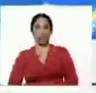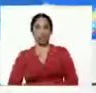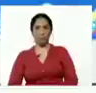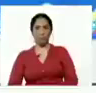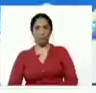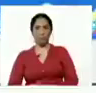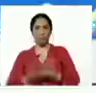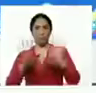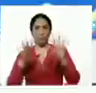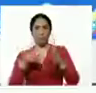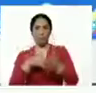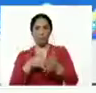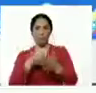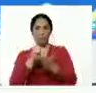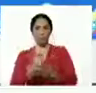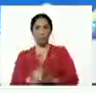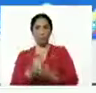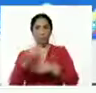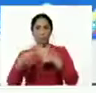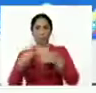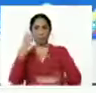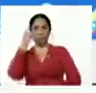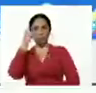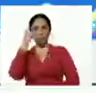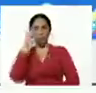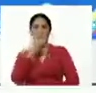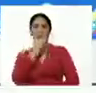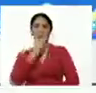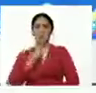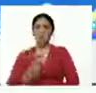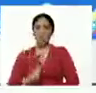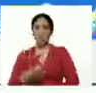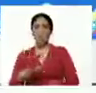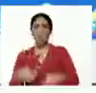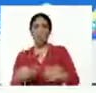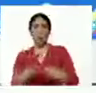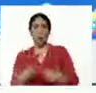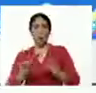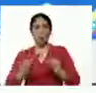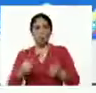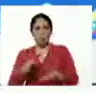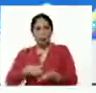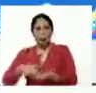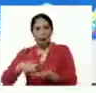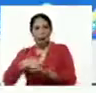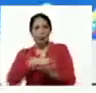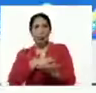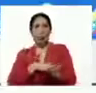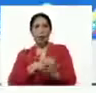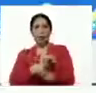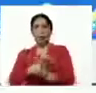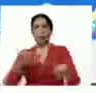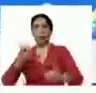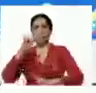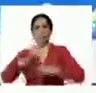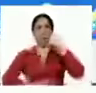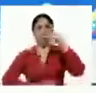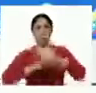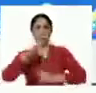9.000. En diciembre, cuando vengan las hallacas, están produciendo